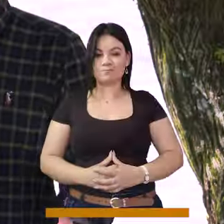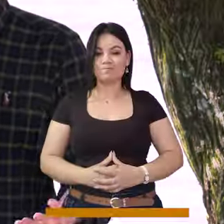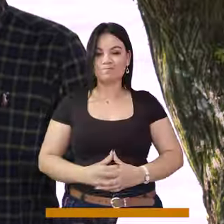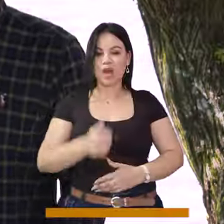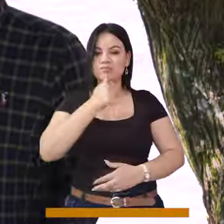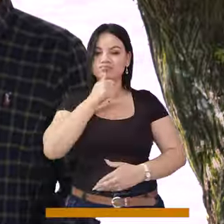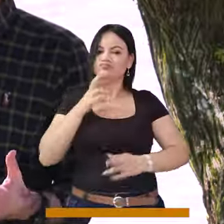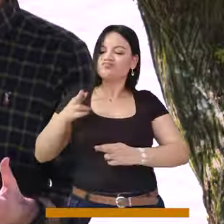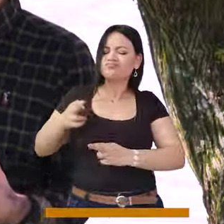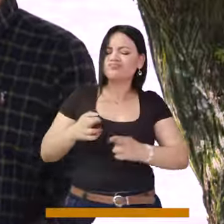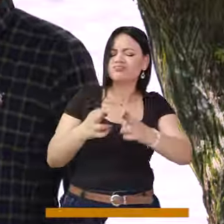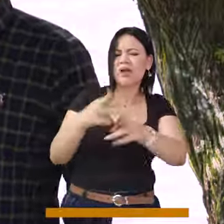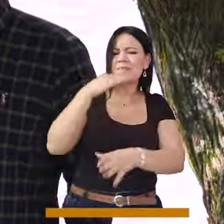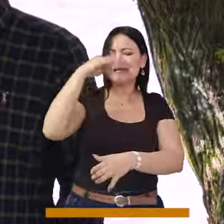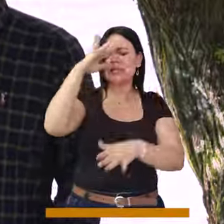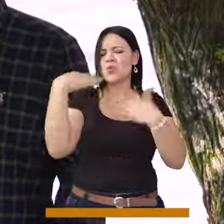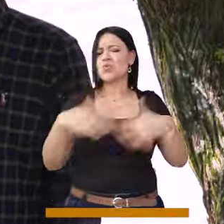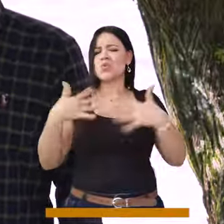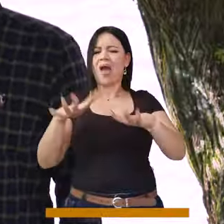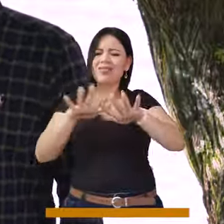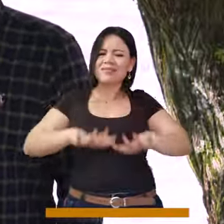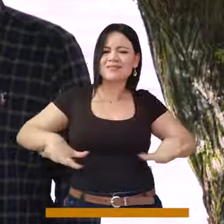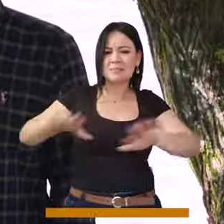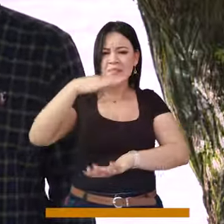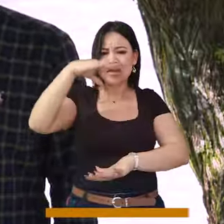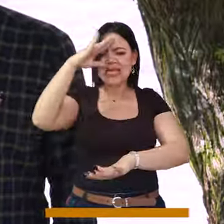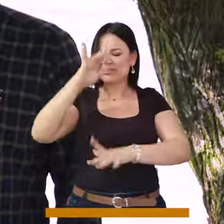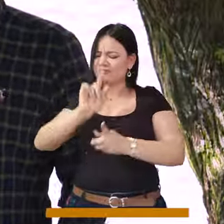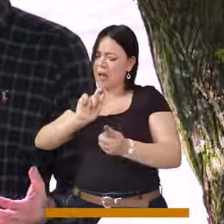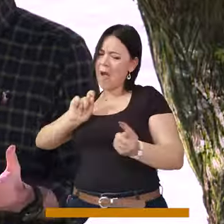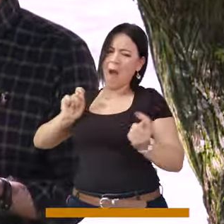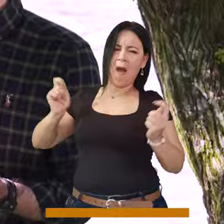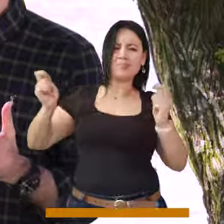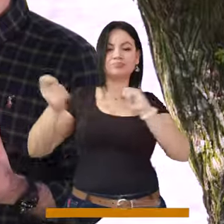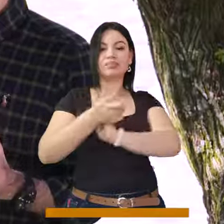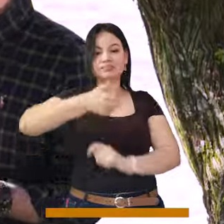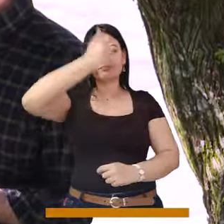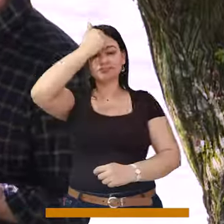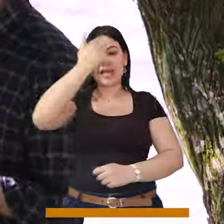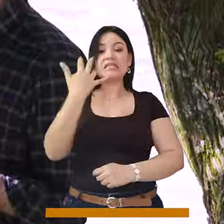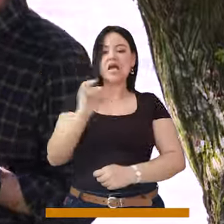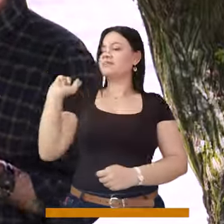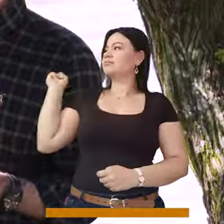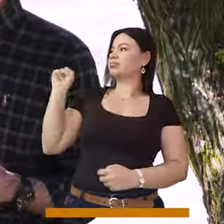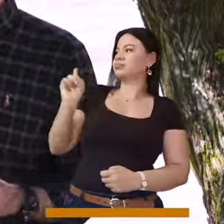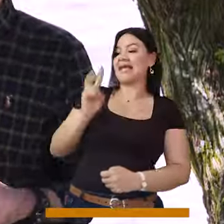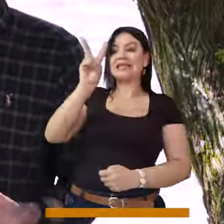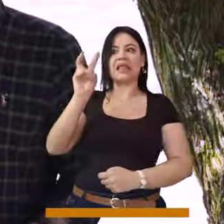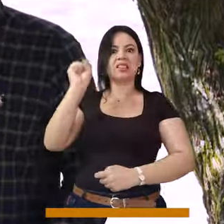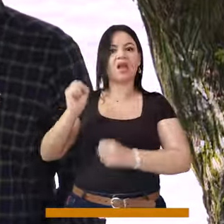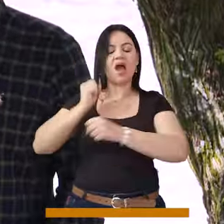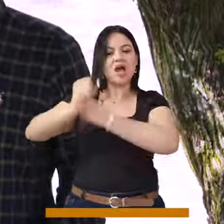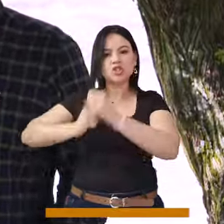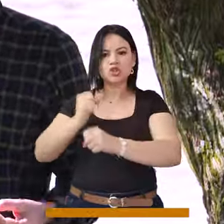El río Medellín es el eje transformador más importante que tenemos en la ciudad y desde hace 70 años que se hizo la canalización